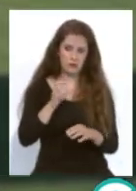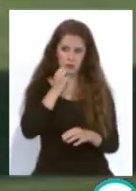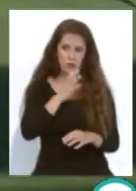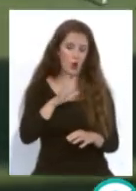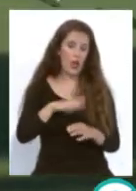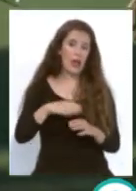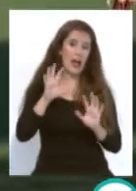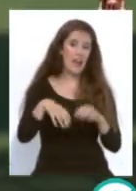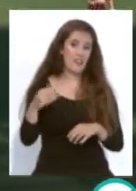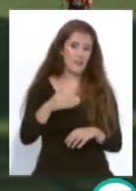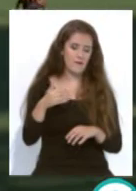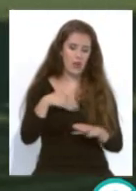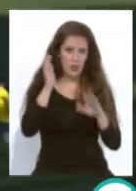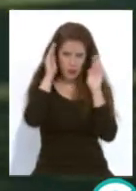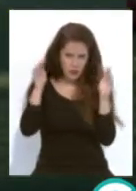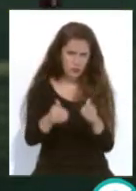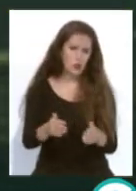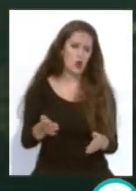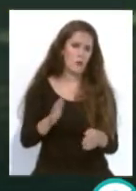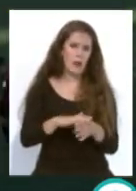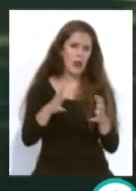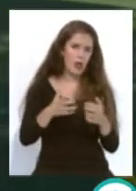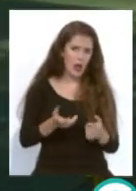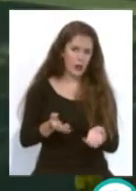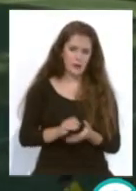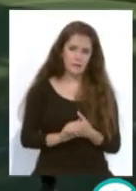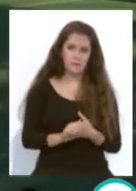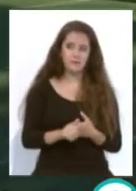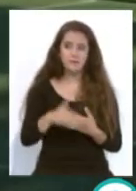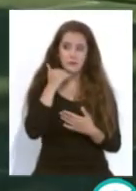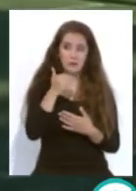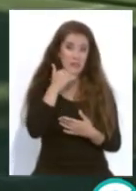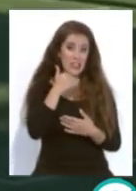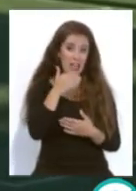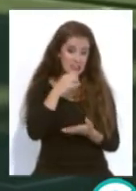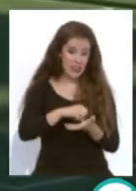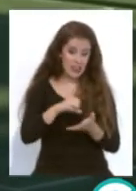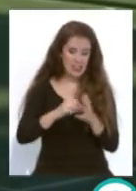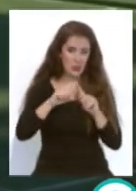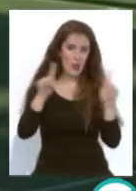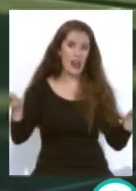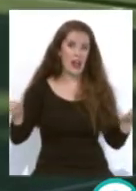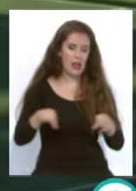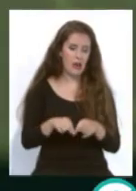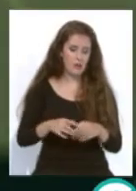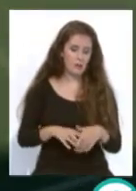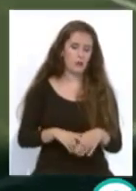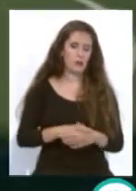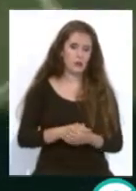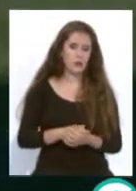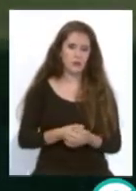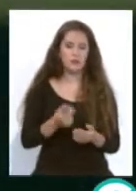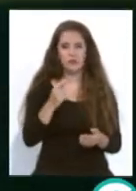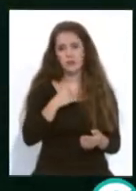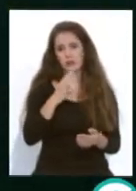KBSS se centró esta la jugada tira casi del centro de campo la verdad que tiene un golpeo exquisito eso cuando